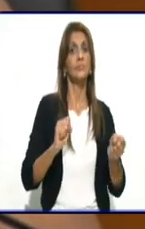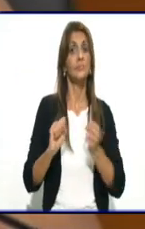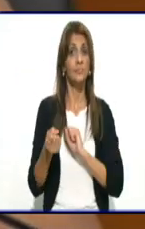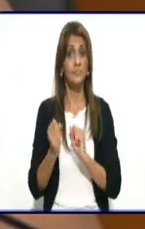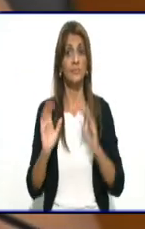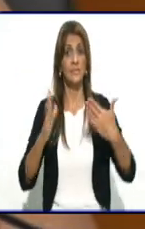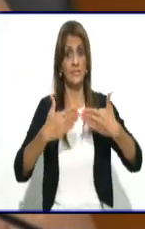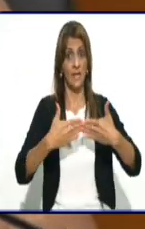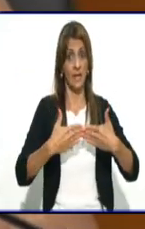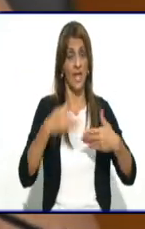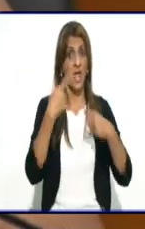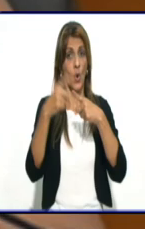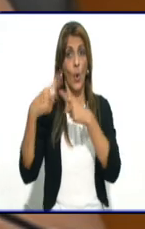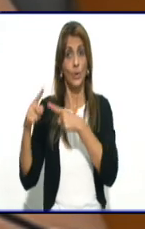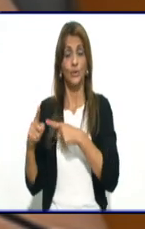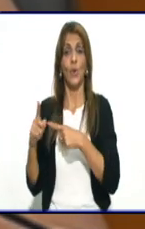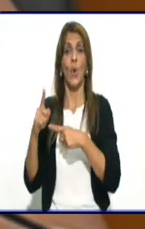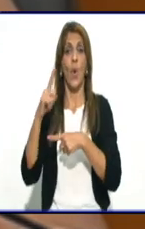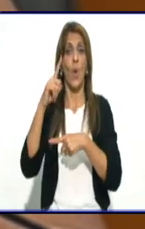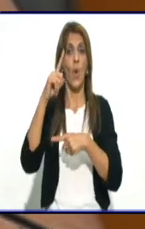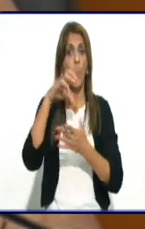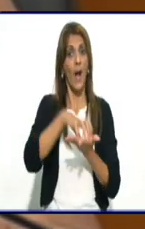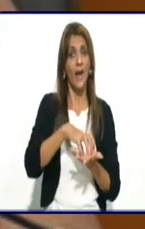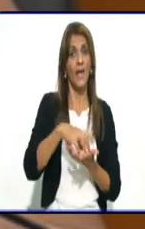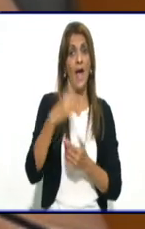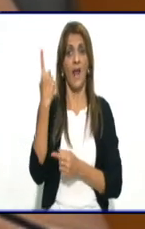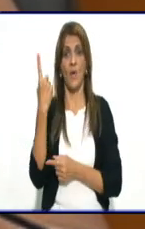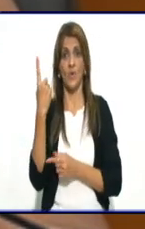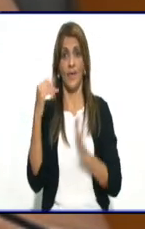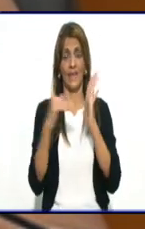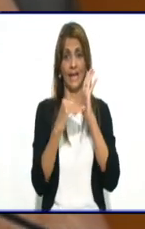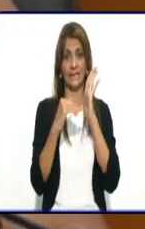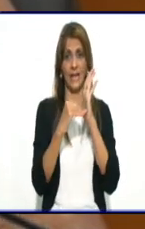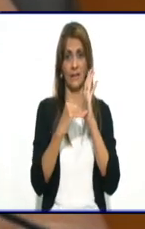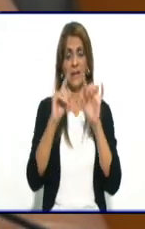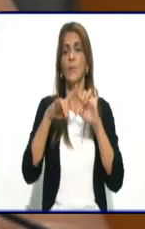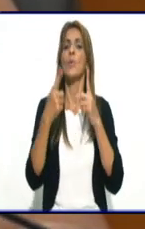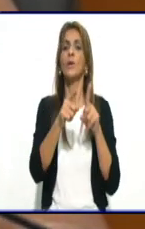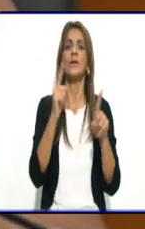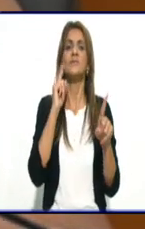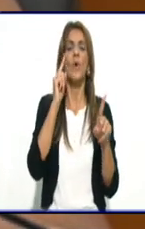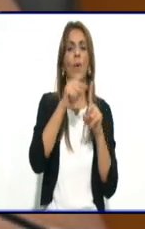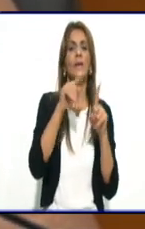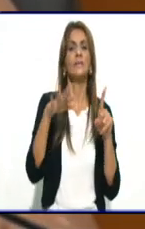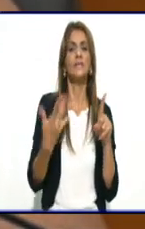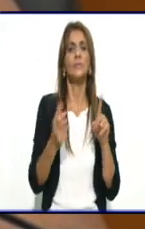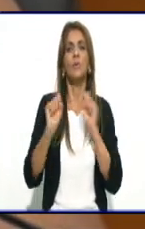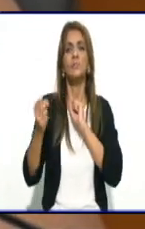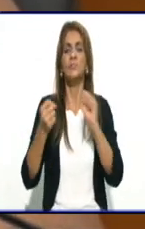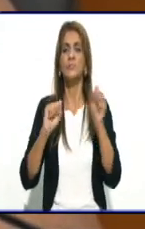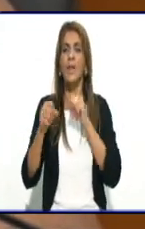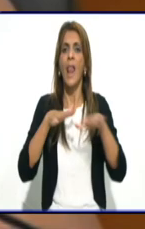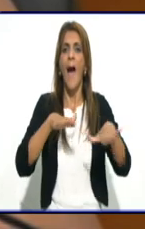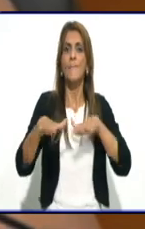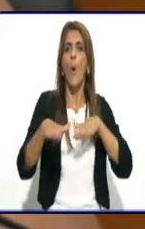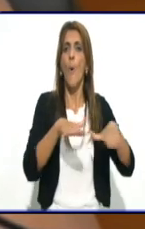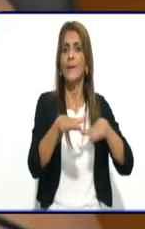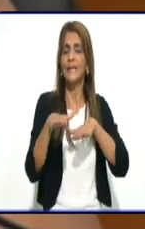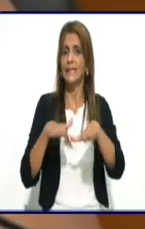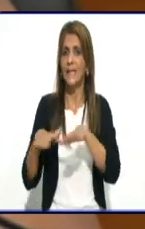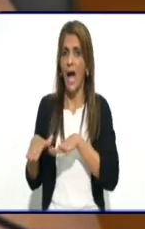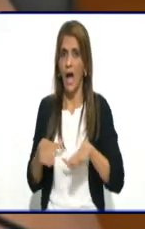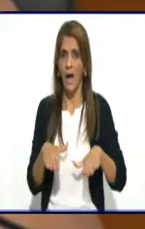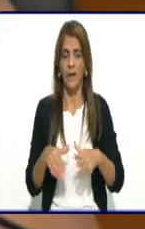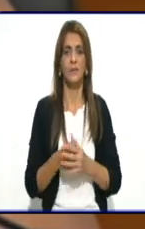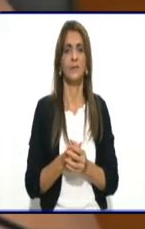consejos populares a partir de la una de la tarde, porque eso tiene como objetivo disminuir la movilidad en todos esos consejos que son los que